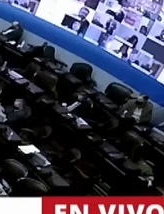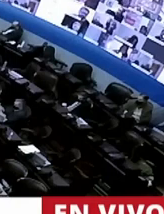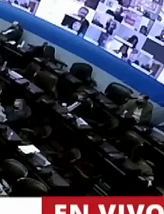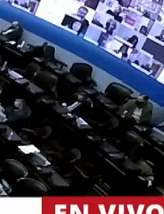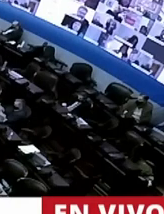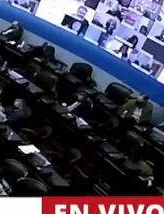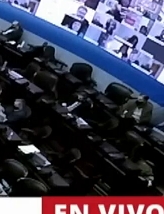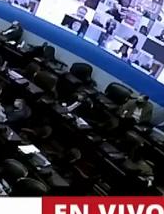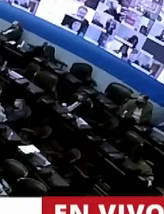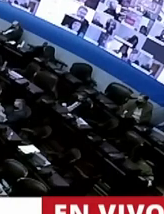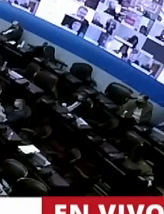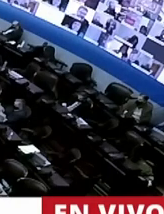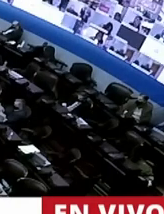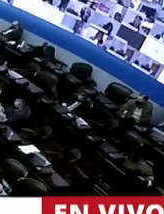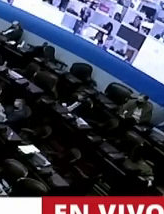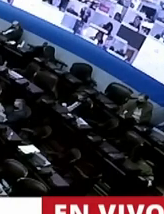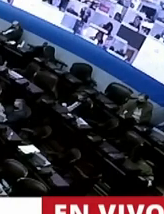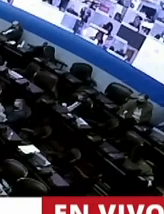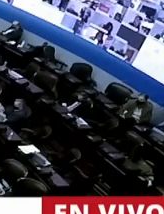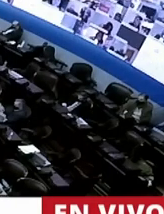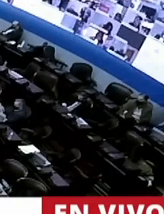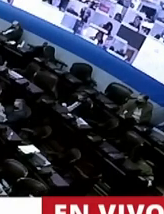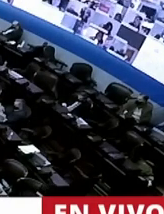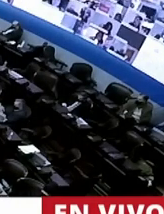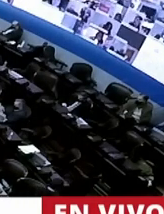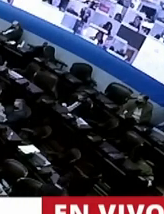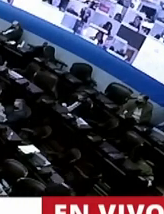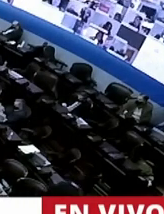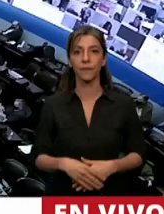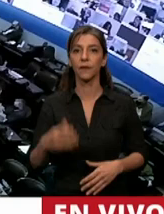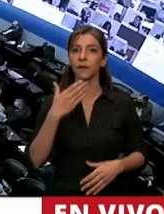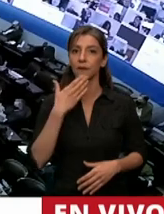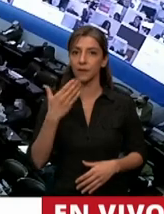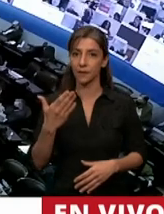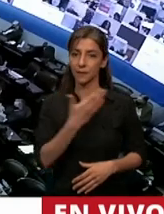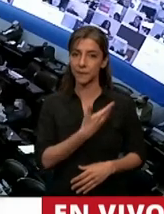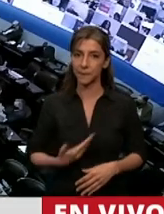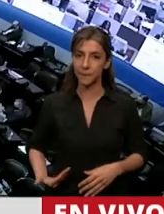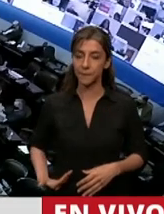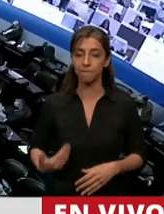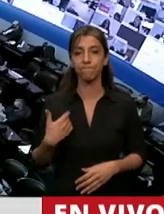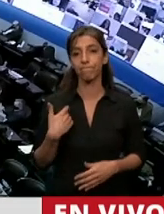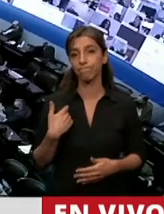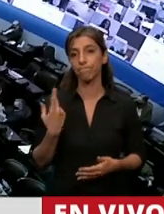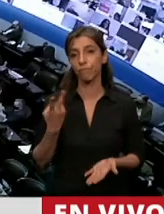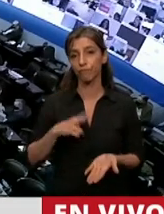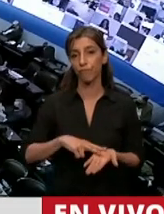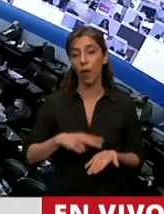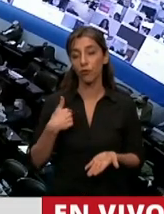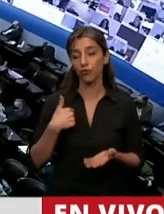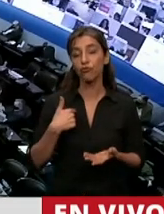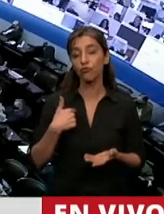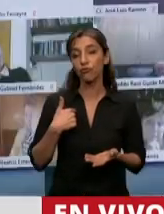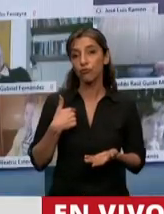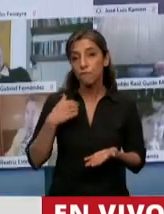Gracias, señor Presidente. Una vez más voy a insistir en que queremos sesionar a reglamento.